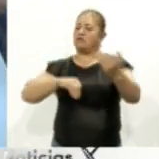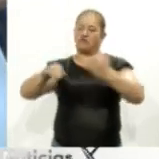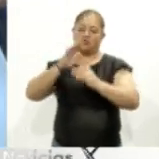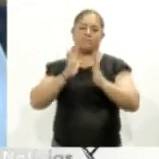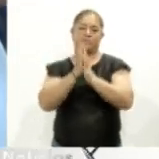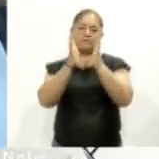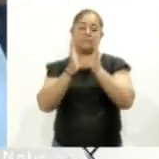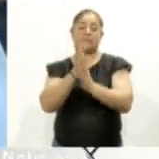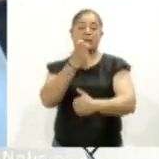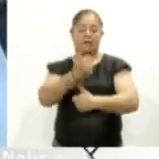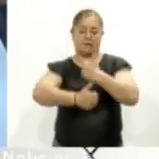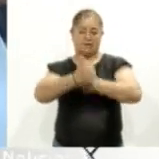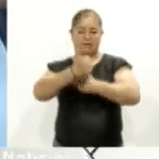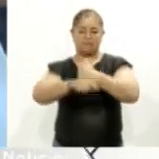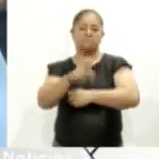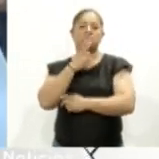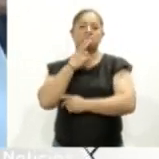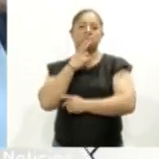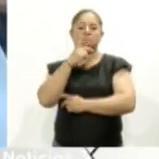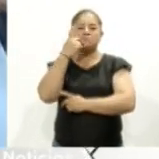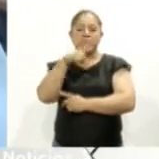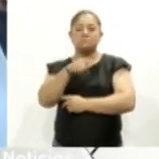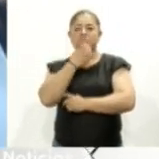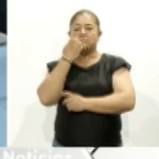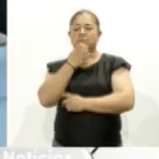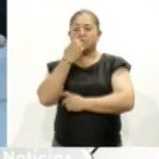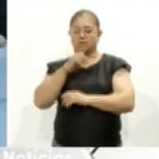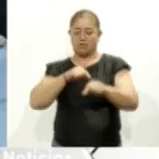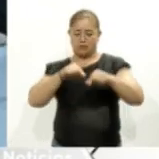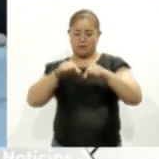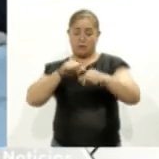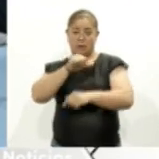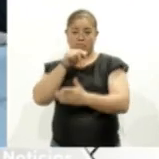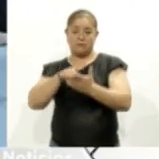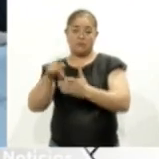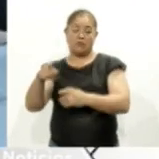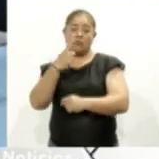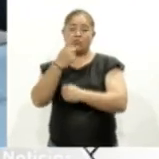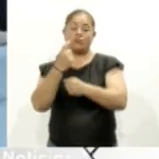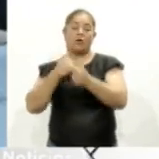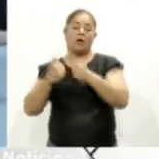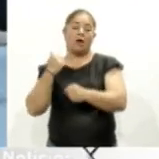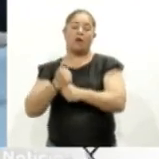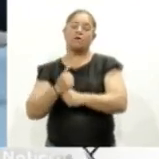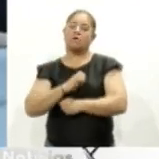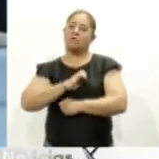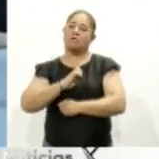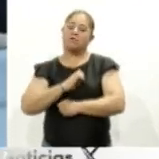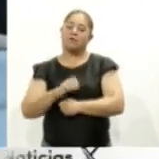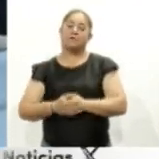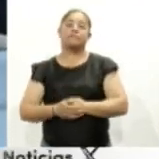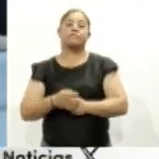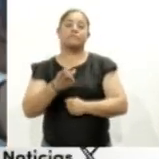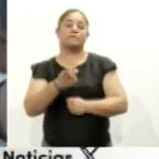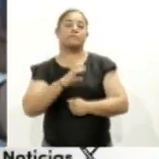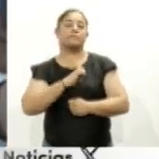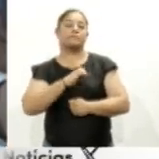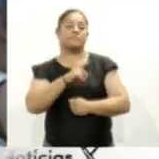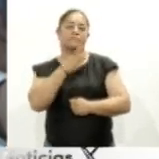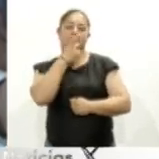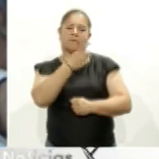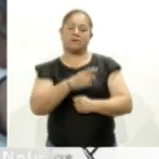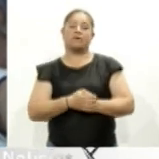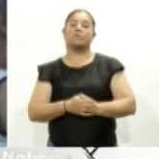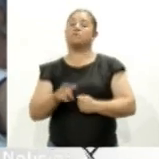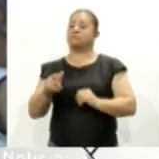Esta competencia sirvió de parámetro para la Escuela de Ajedrez de Apisaco que cumplió un año de entrenamientos. Al momento el entrenador dijo que ha